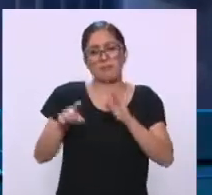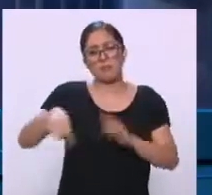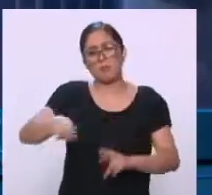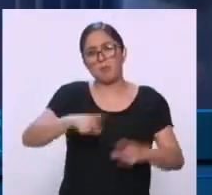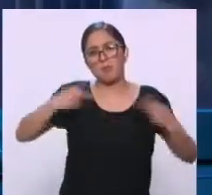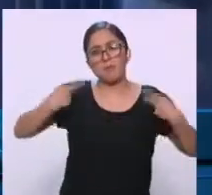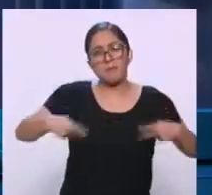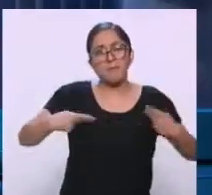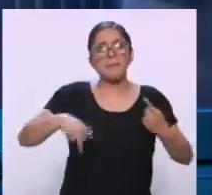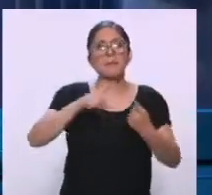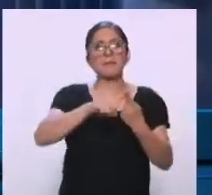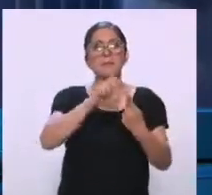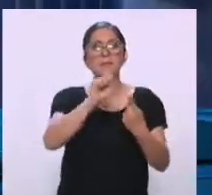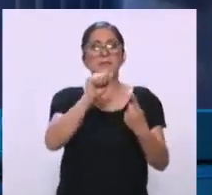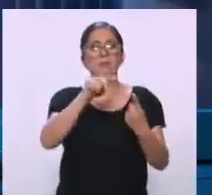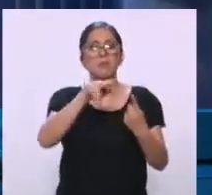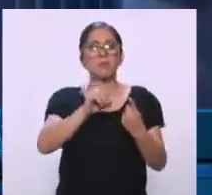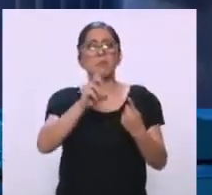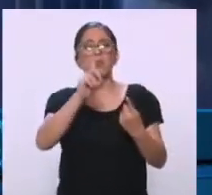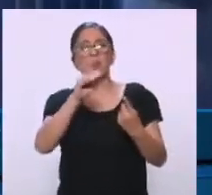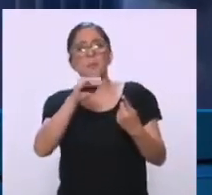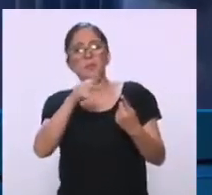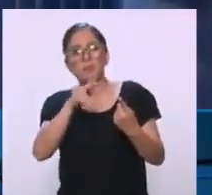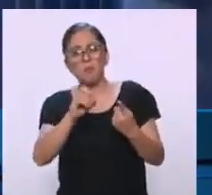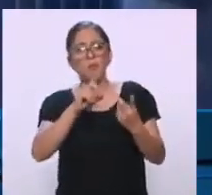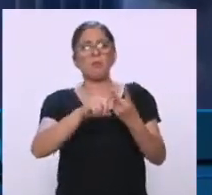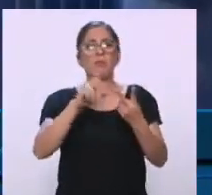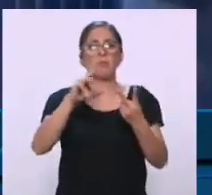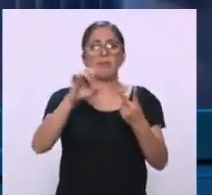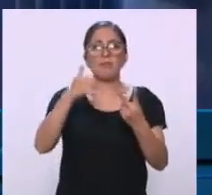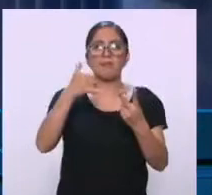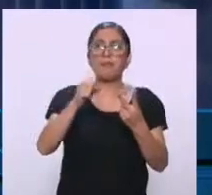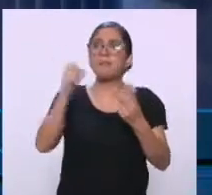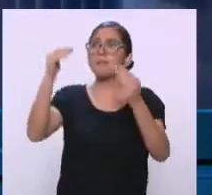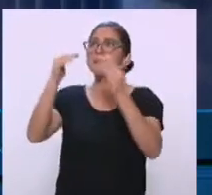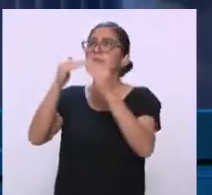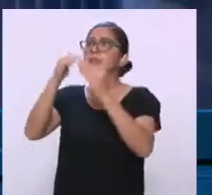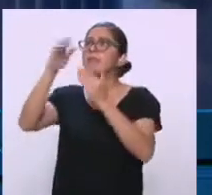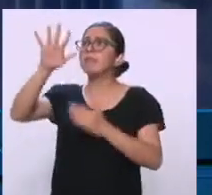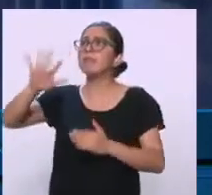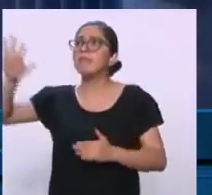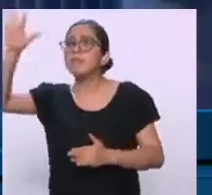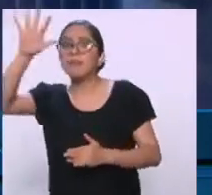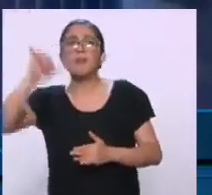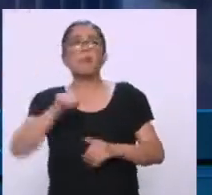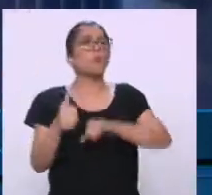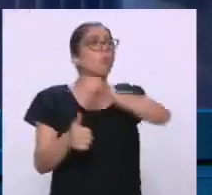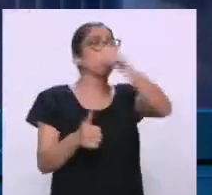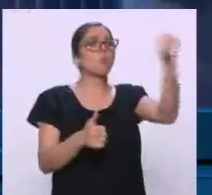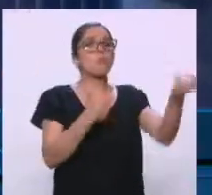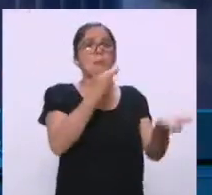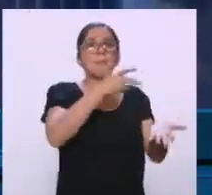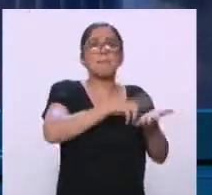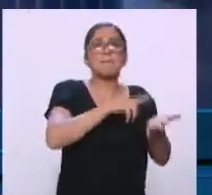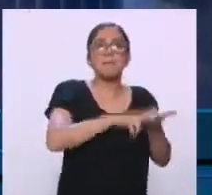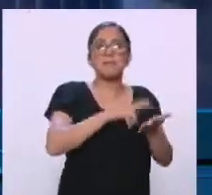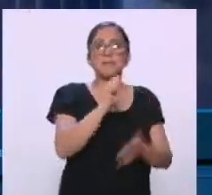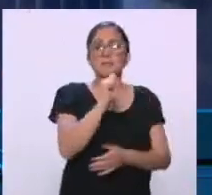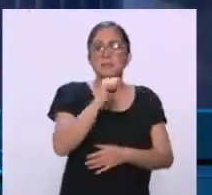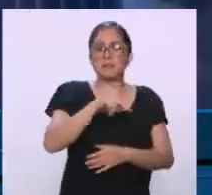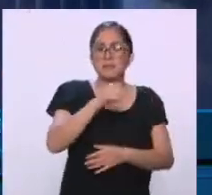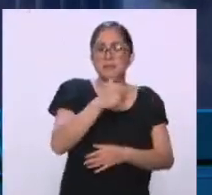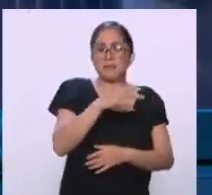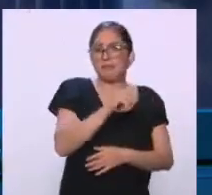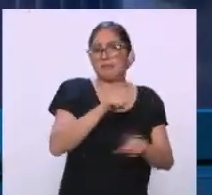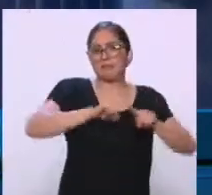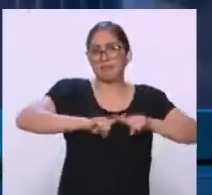Domingo, Los Reyes, ahí en las afueras de Ciudad Universitaria, pues no es lo mismo que tener una en San Ángel, y por lo tanto la evaluación que